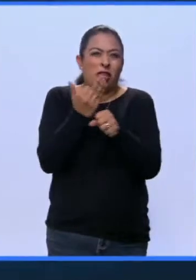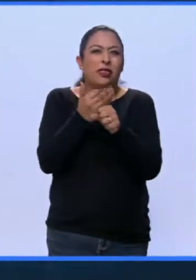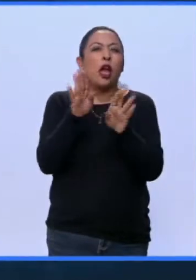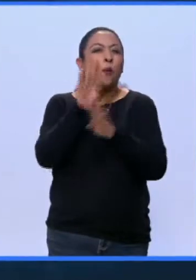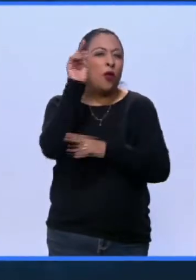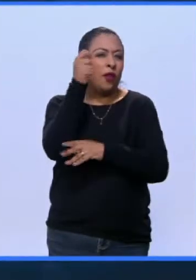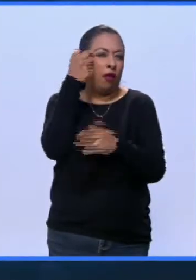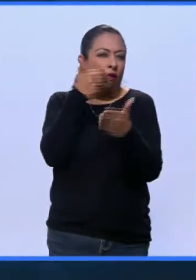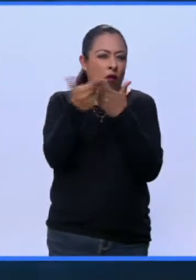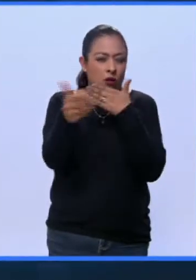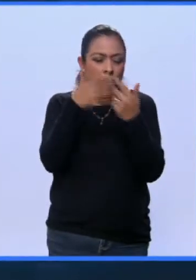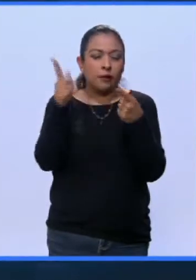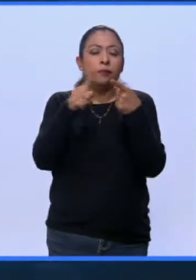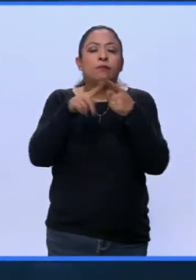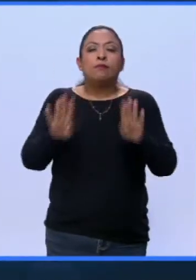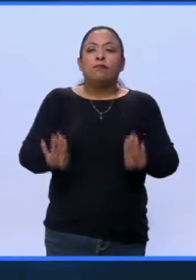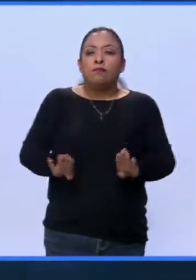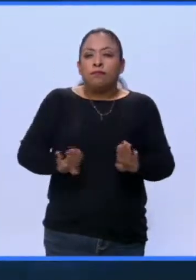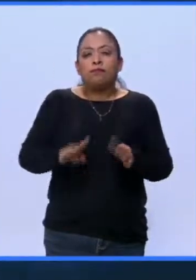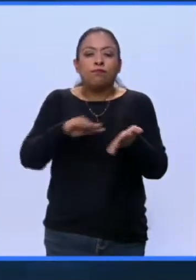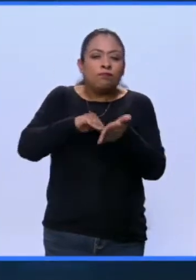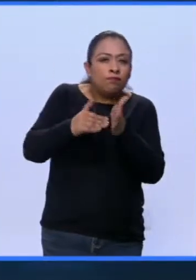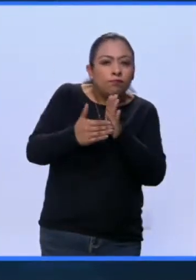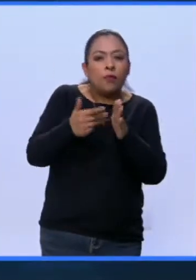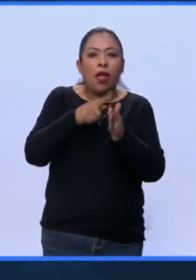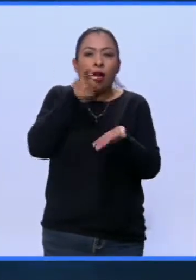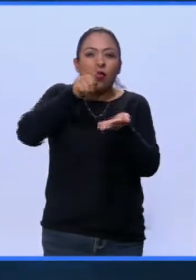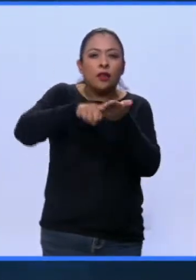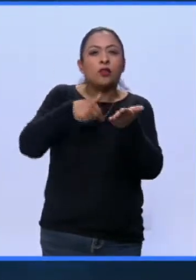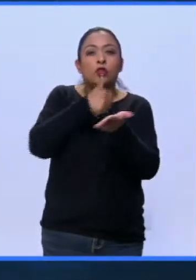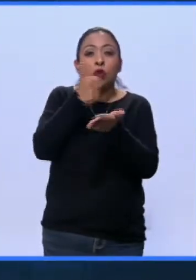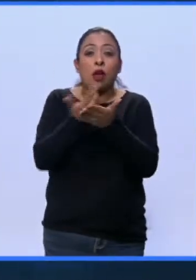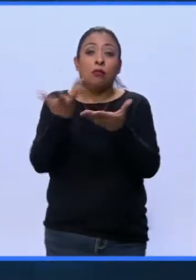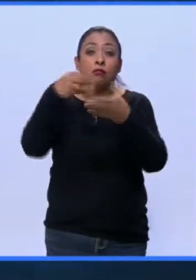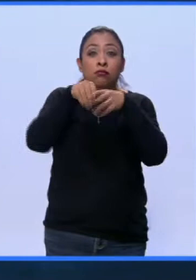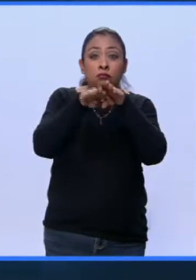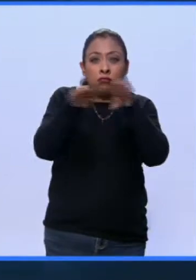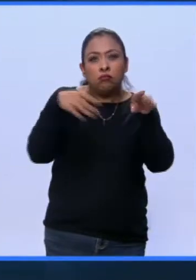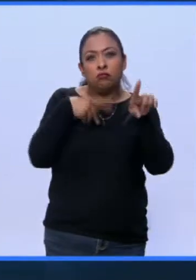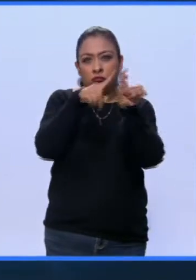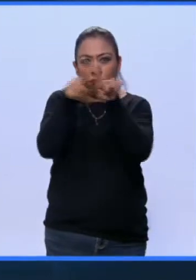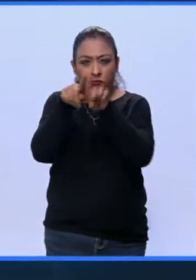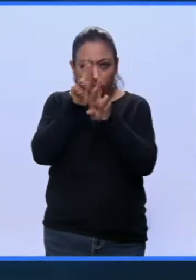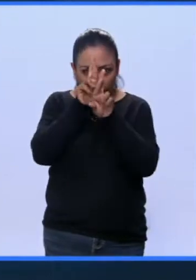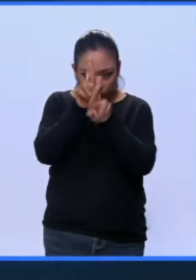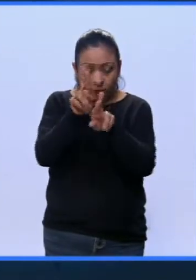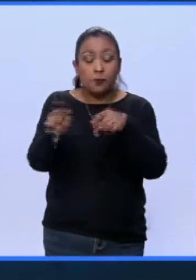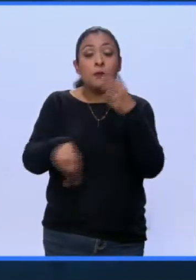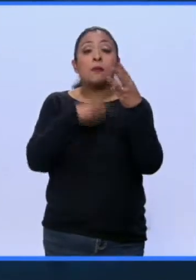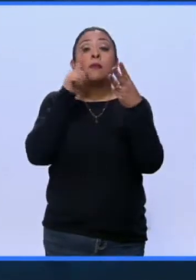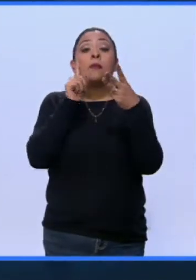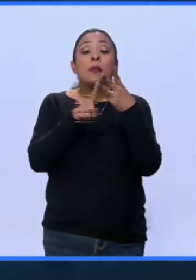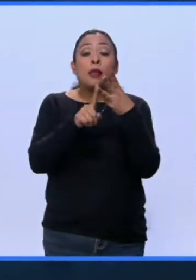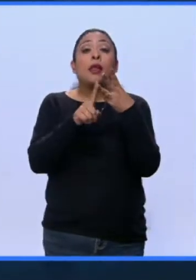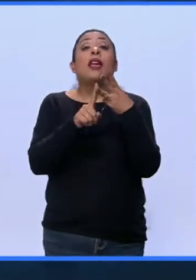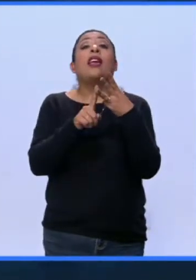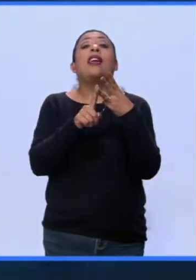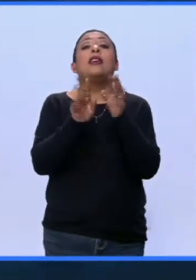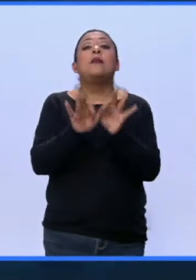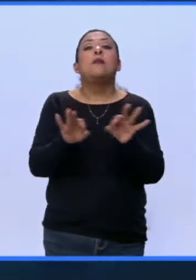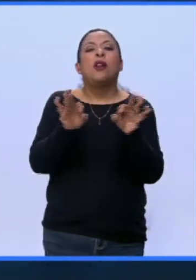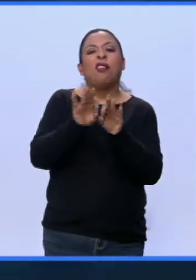el carácter estratégico de las ciudades en la promoción de la inclusión y la diversidad, la relación entre